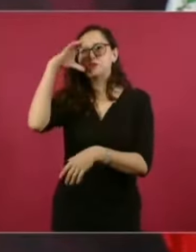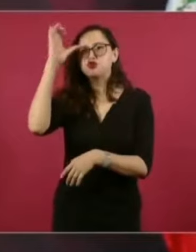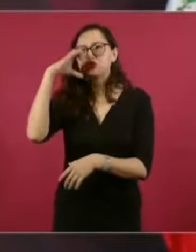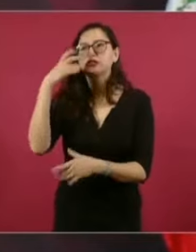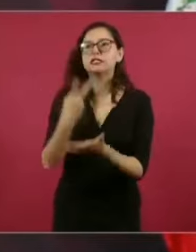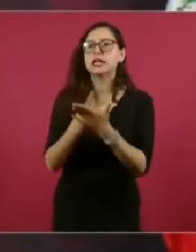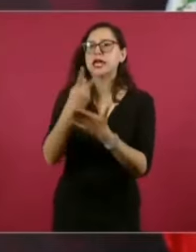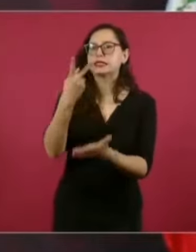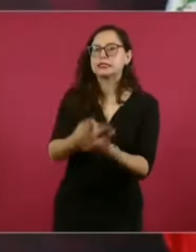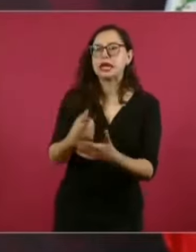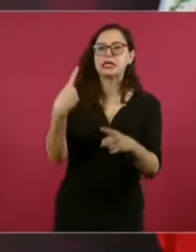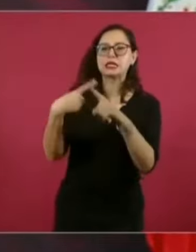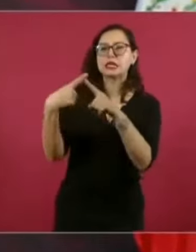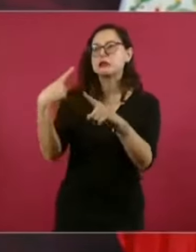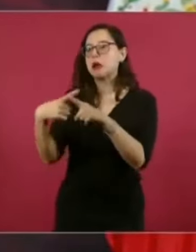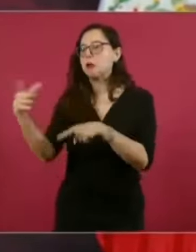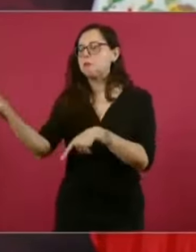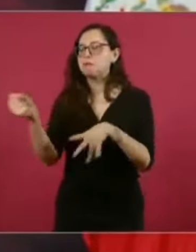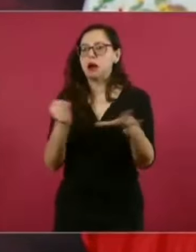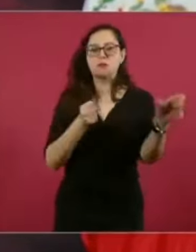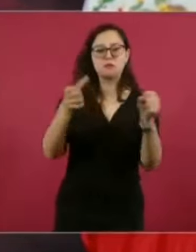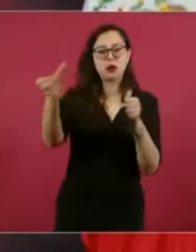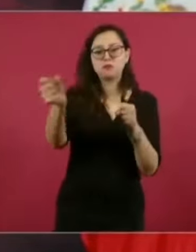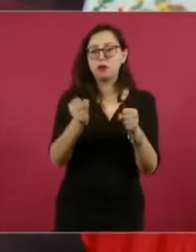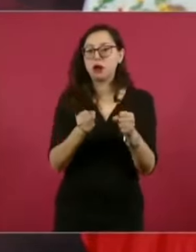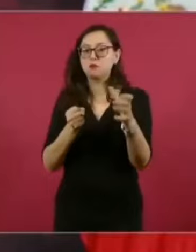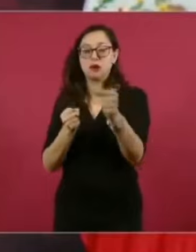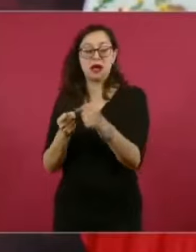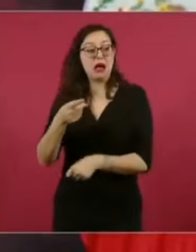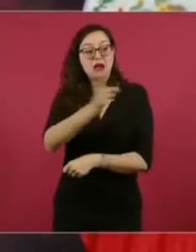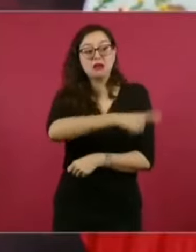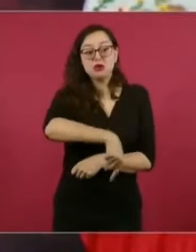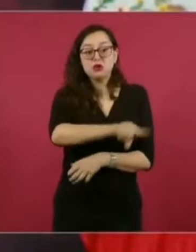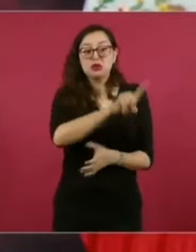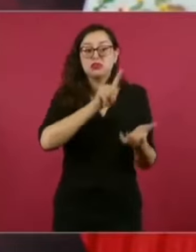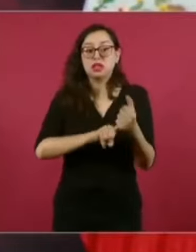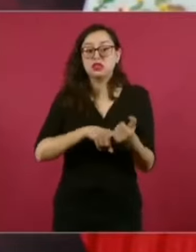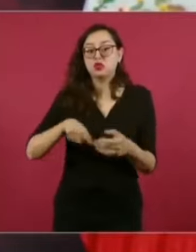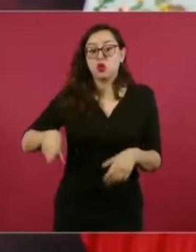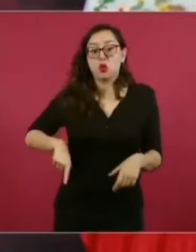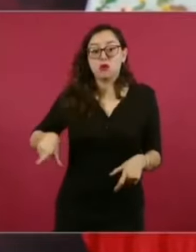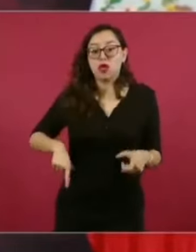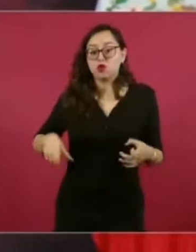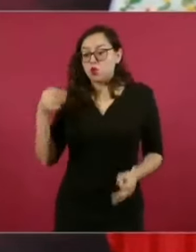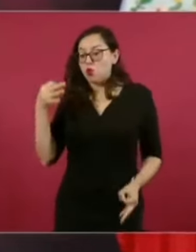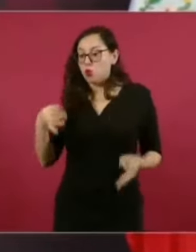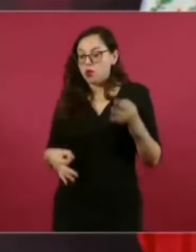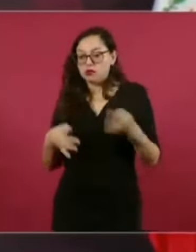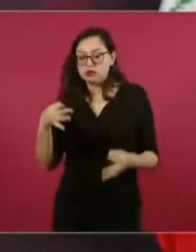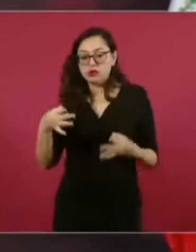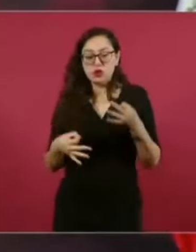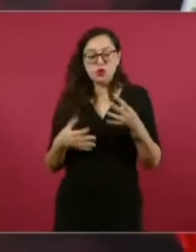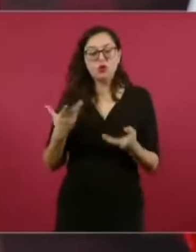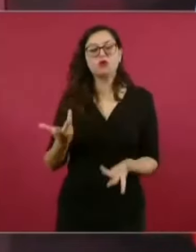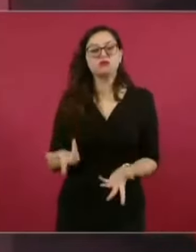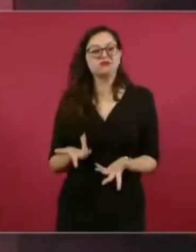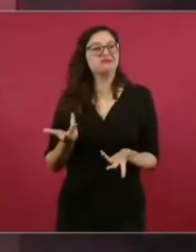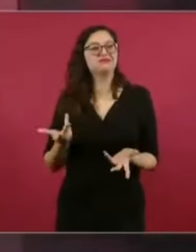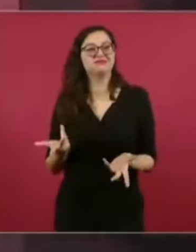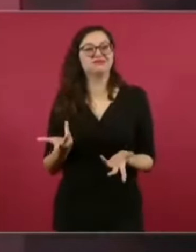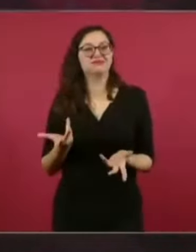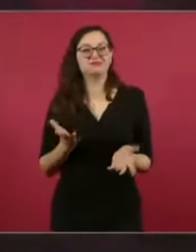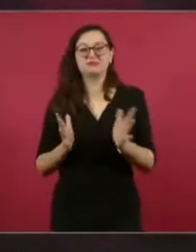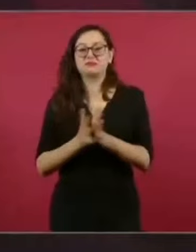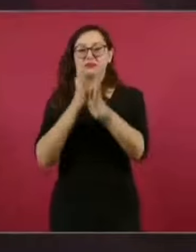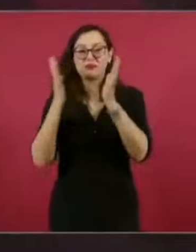Estaban en todos los jurados y desde luego